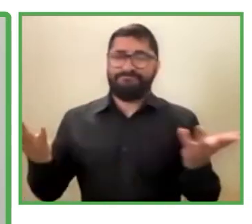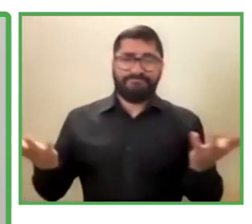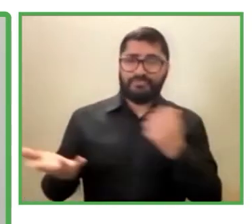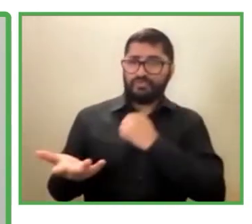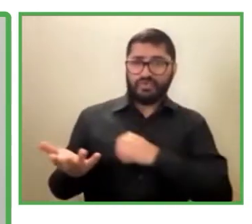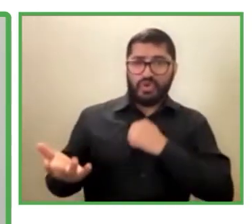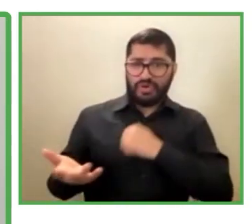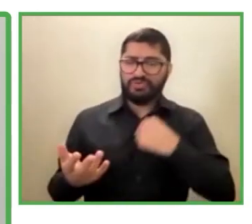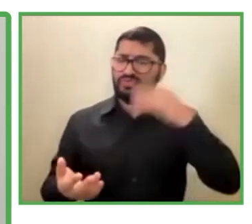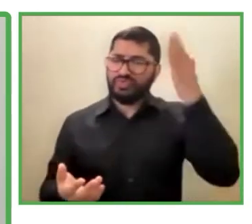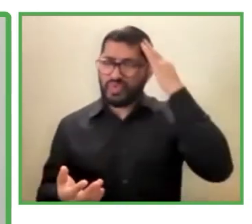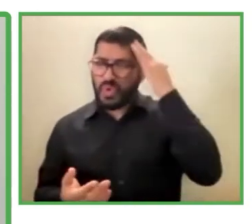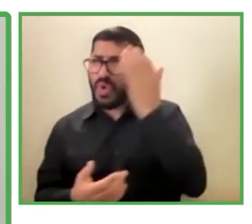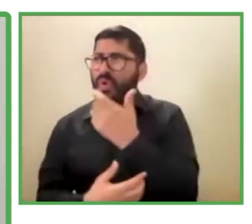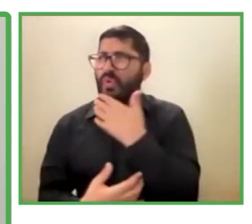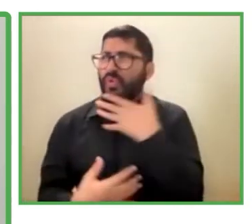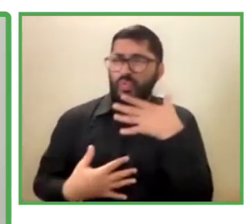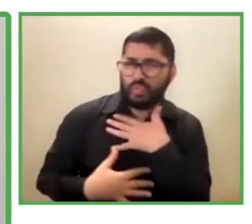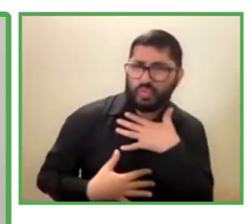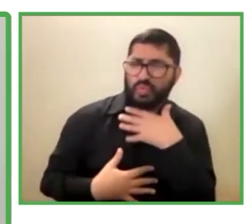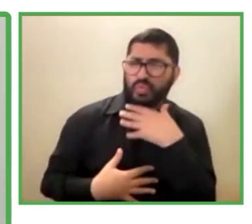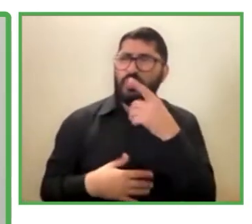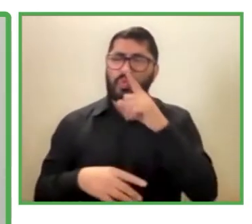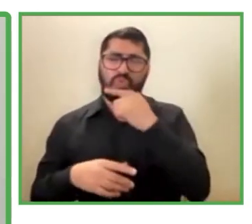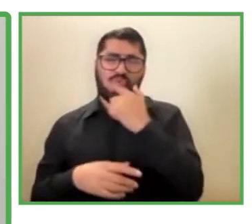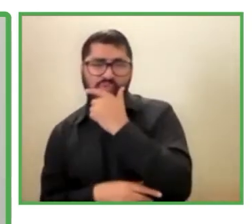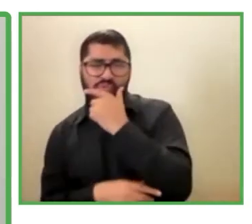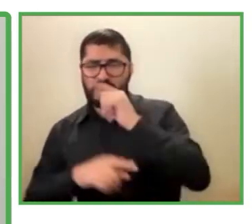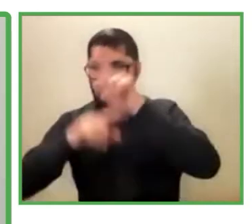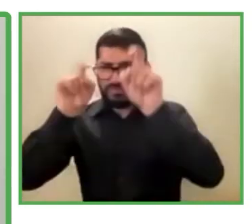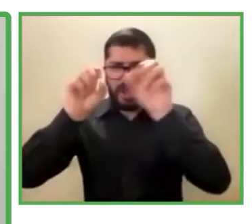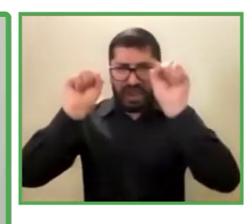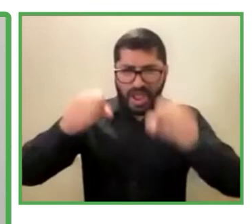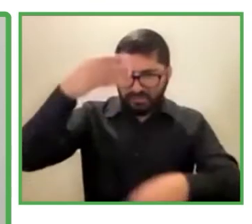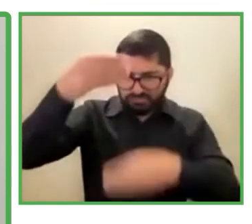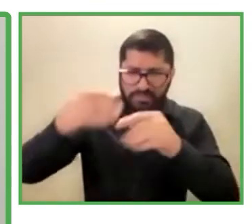satisfacer cualquier situación que necesite.